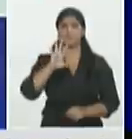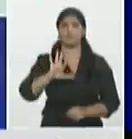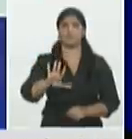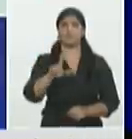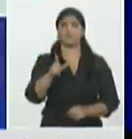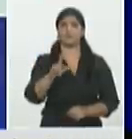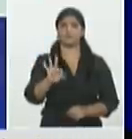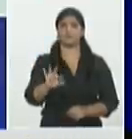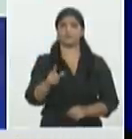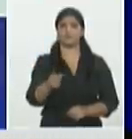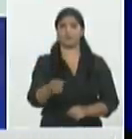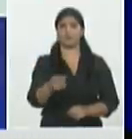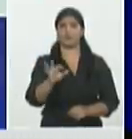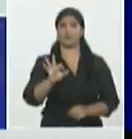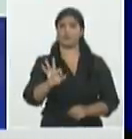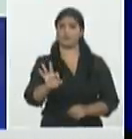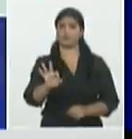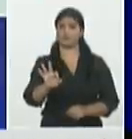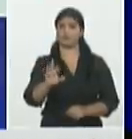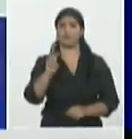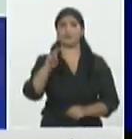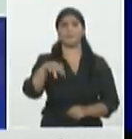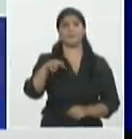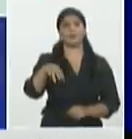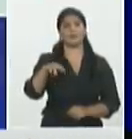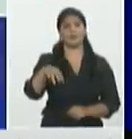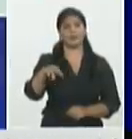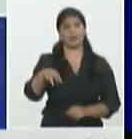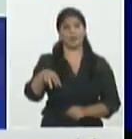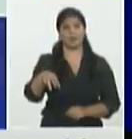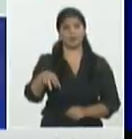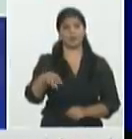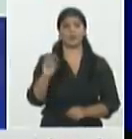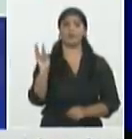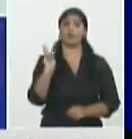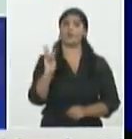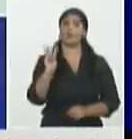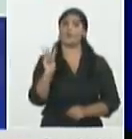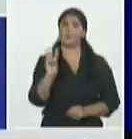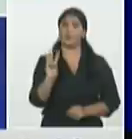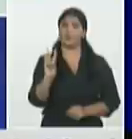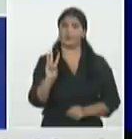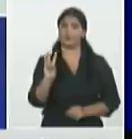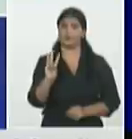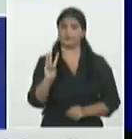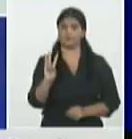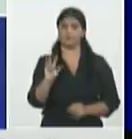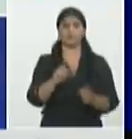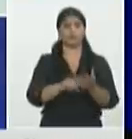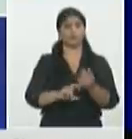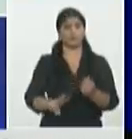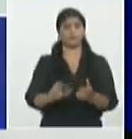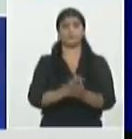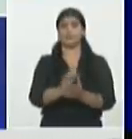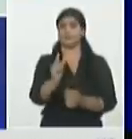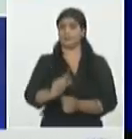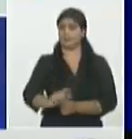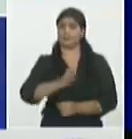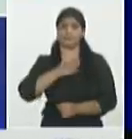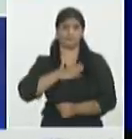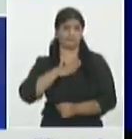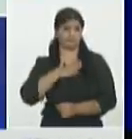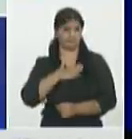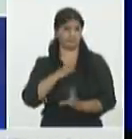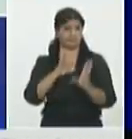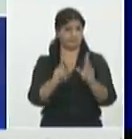.8 Marianao después Guine también de la provincia de Mayabeque con una tasa de